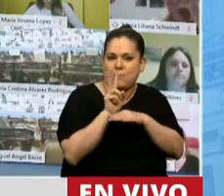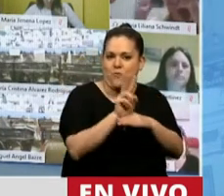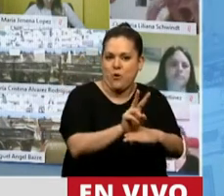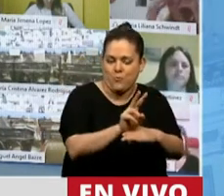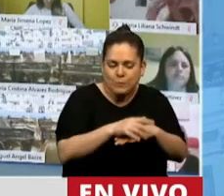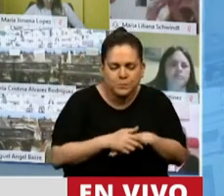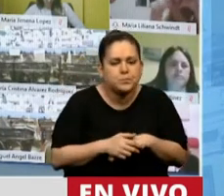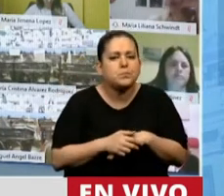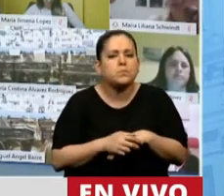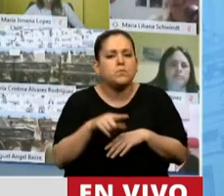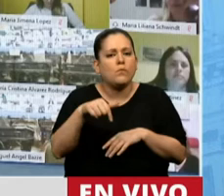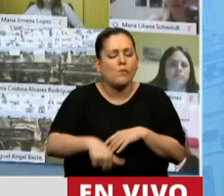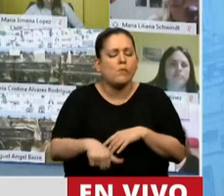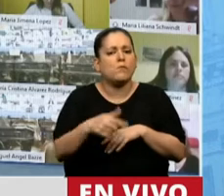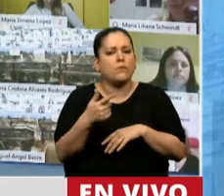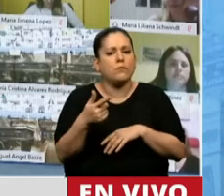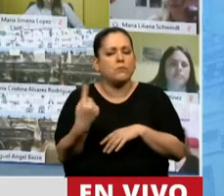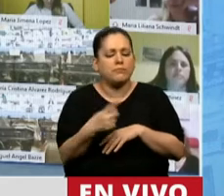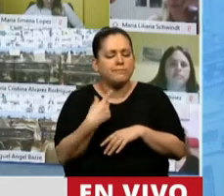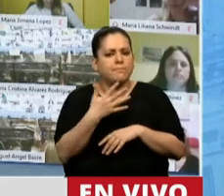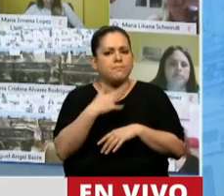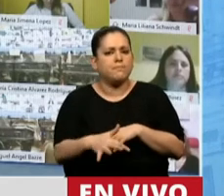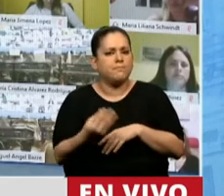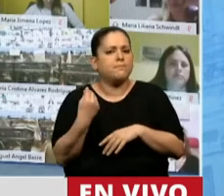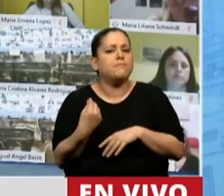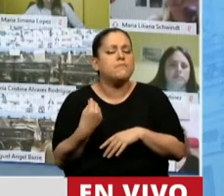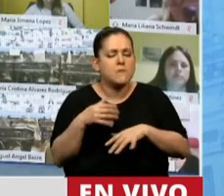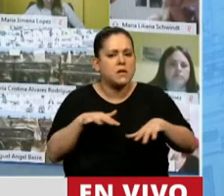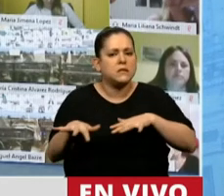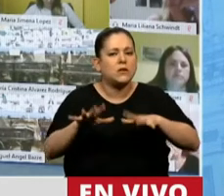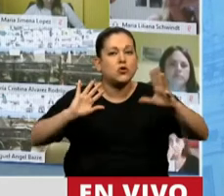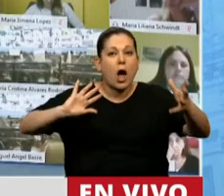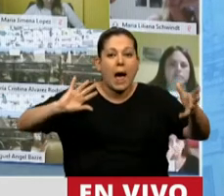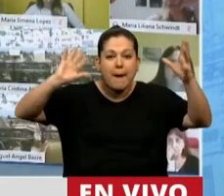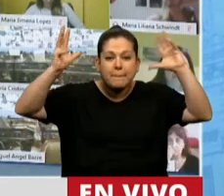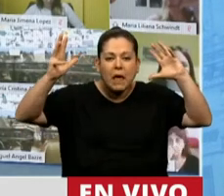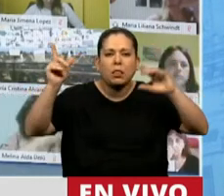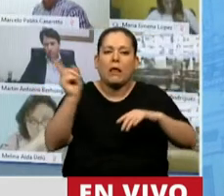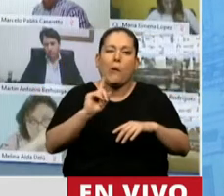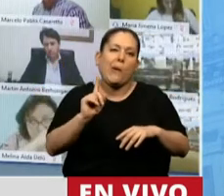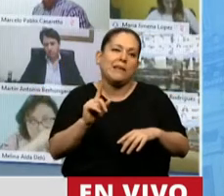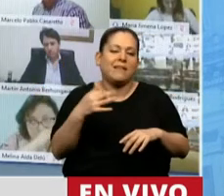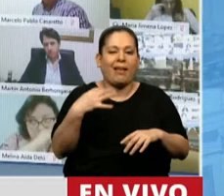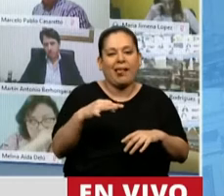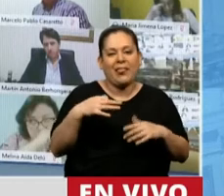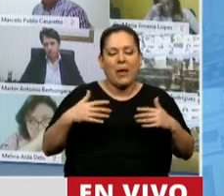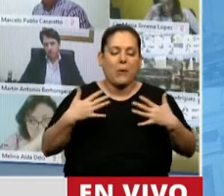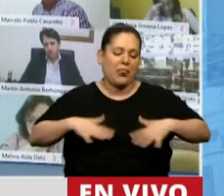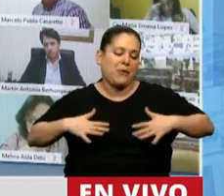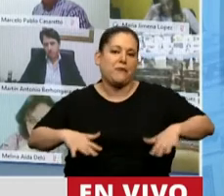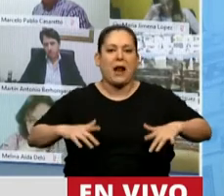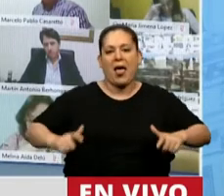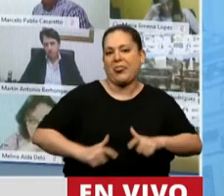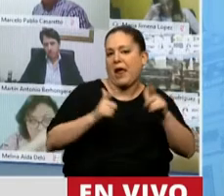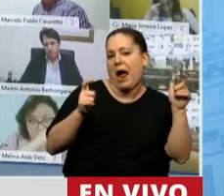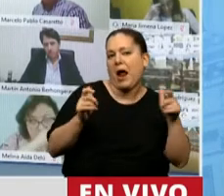camino en el que hemos entendido que la política ambiental no consta de disfrazarse de árbol, no consta pintarse de verde,